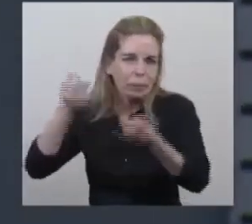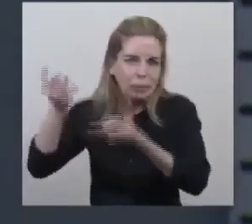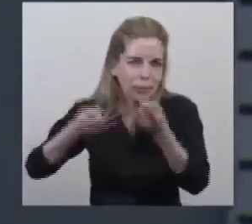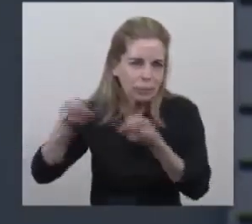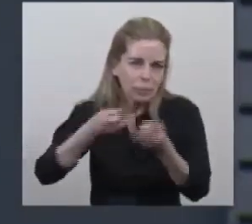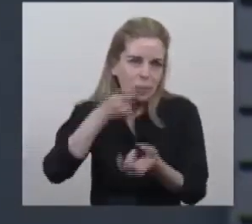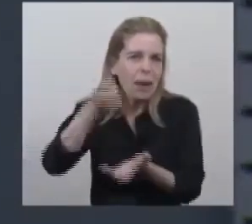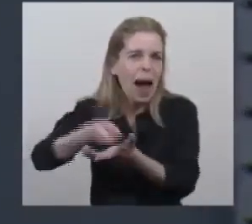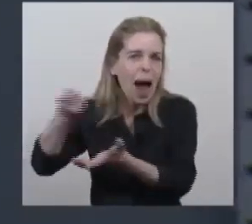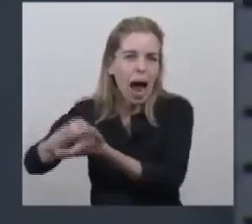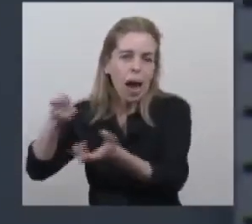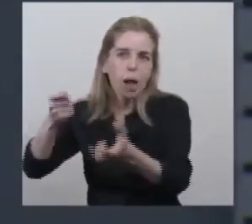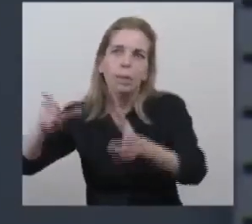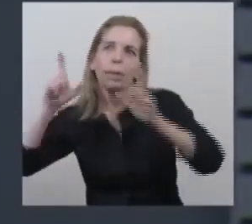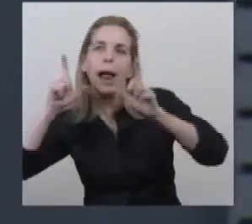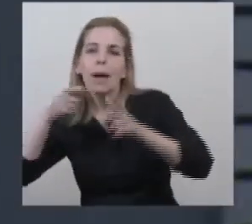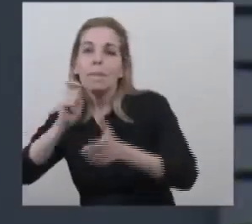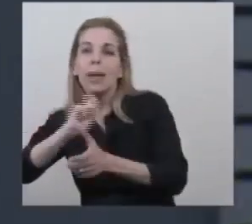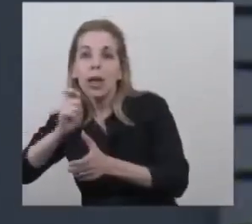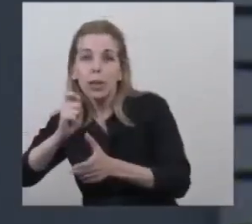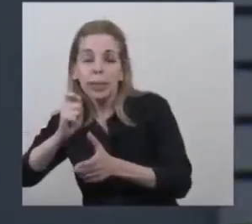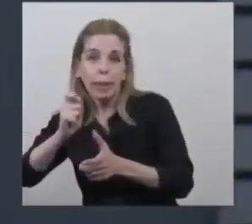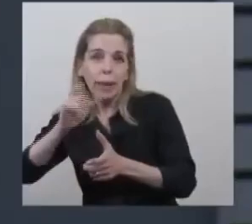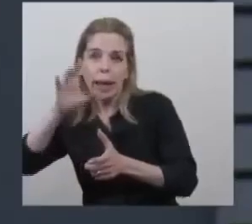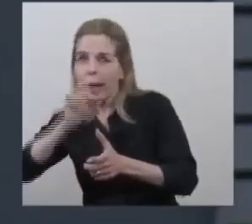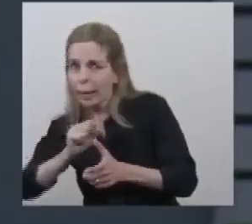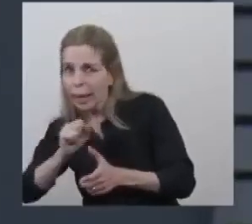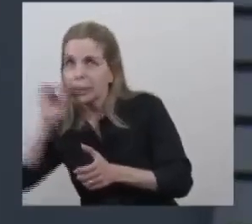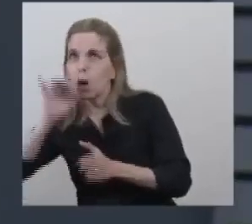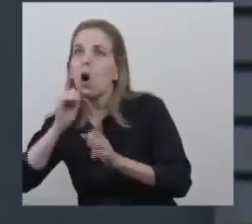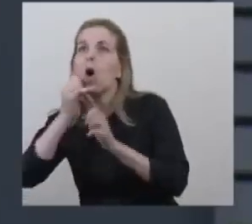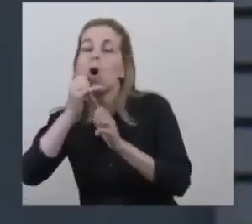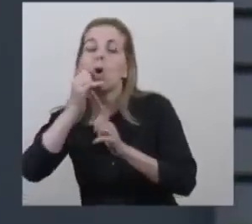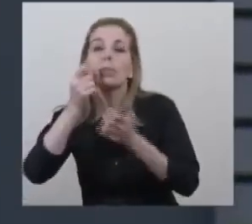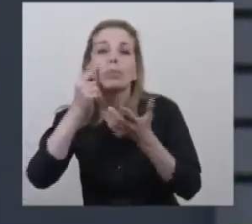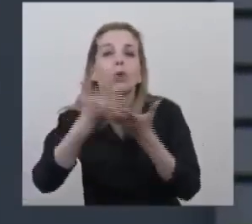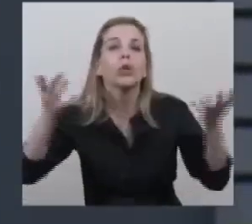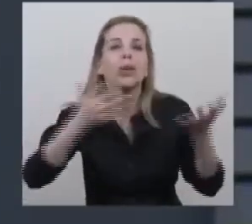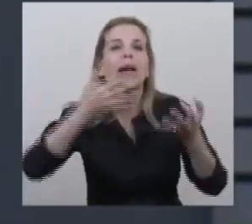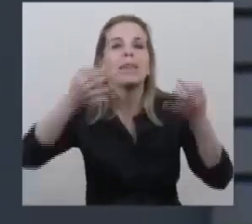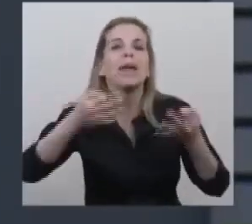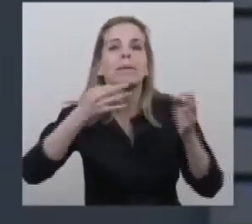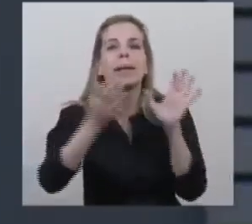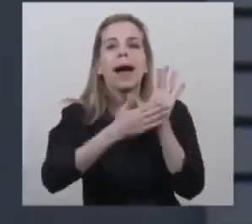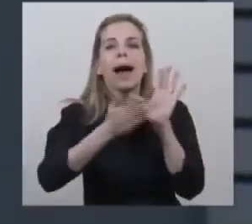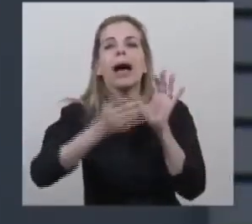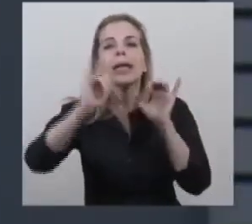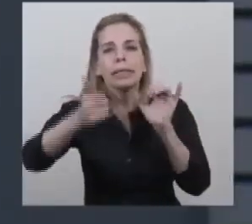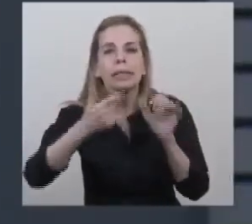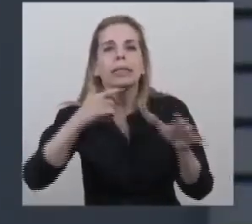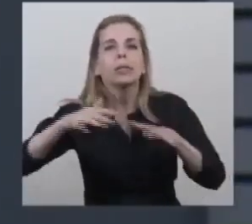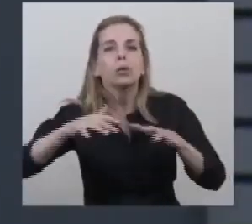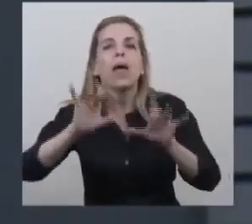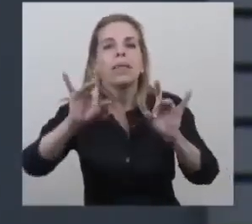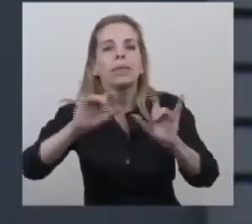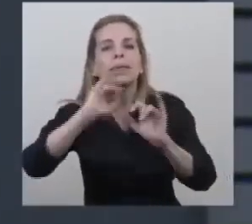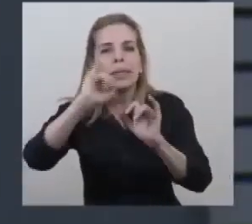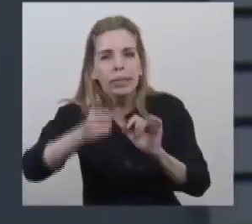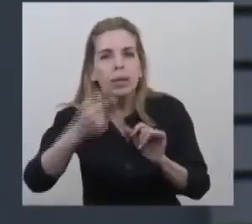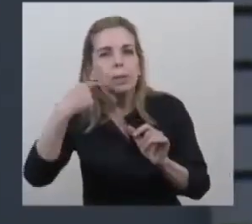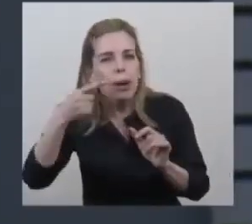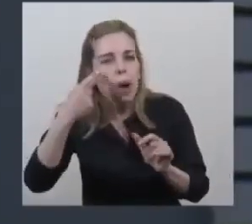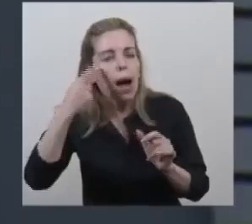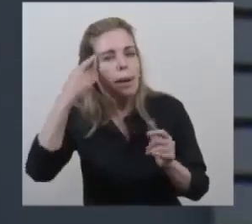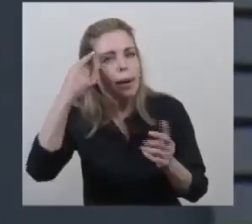para que mienta y para que oculte. O las cosas se pueden mostrar como son, difíciles como son, pero abordarlas y